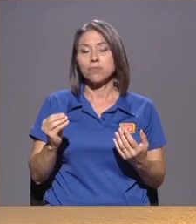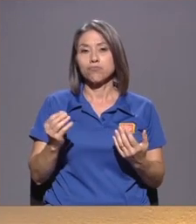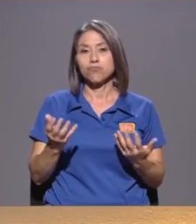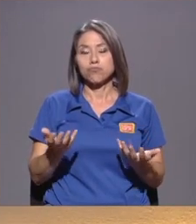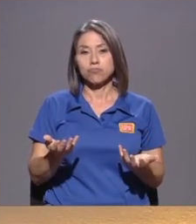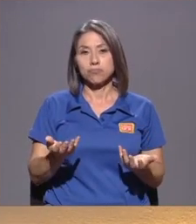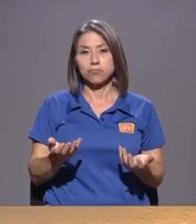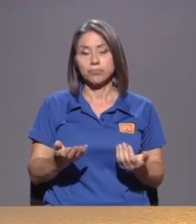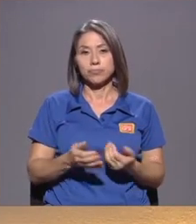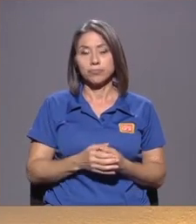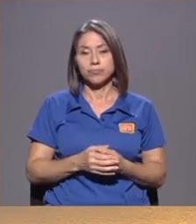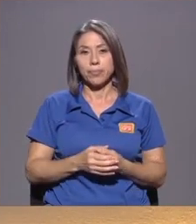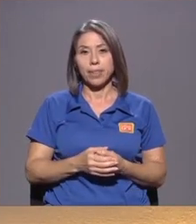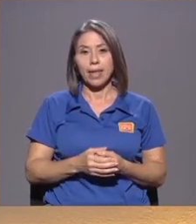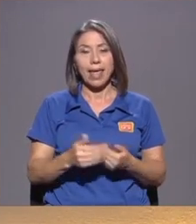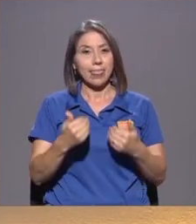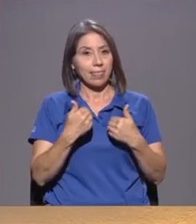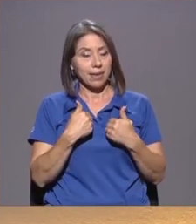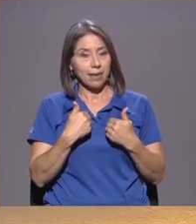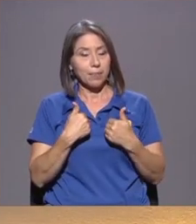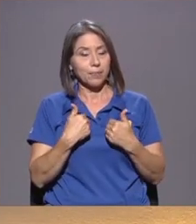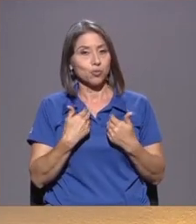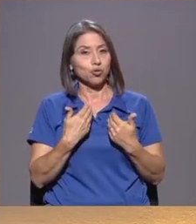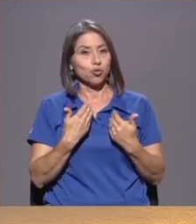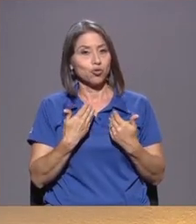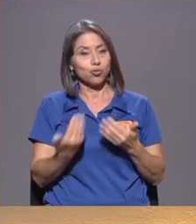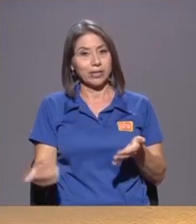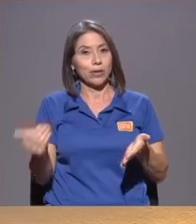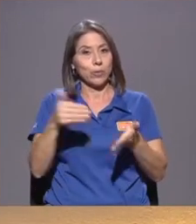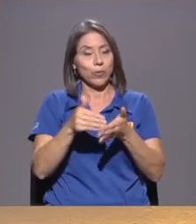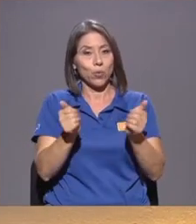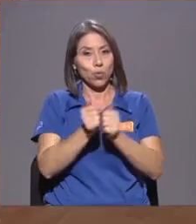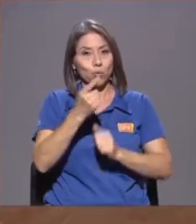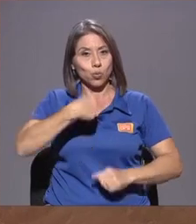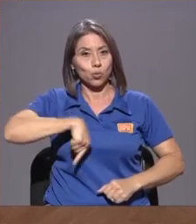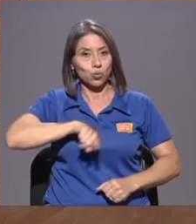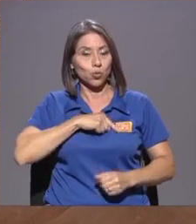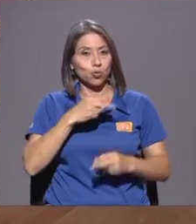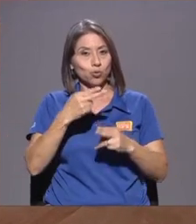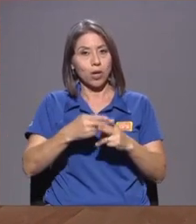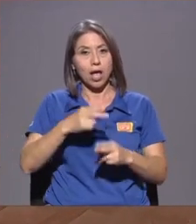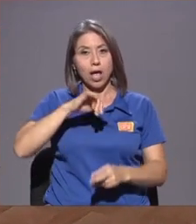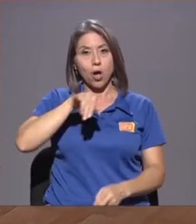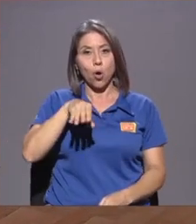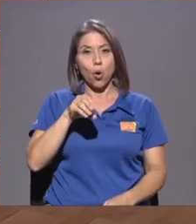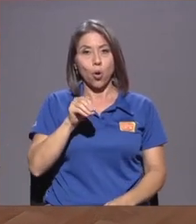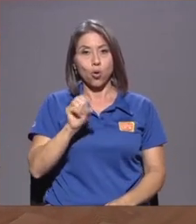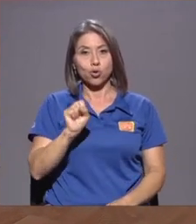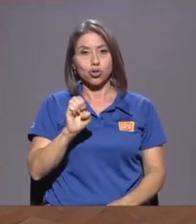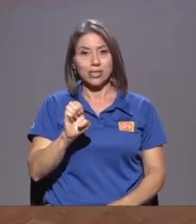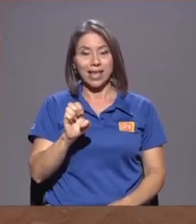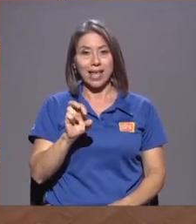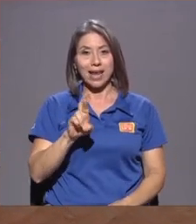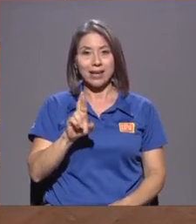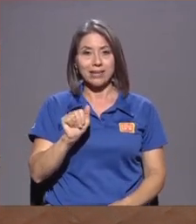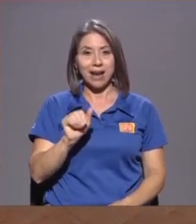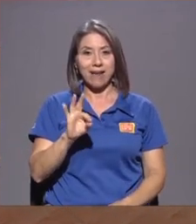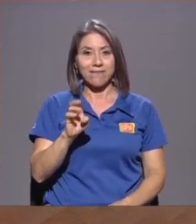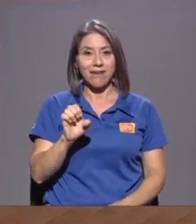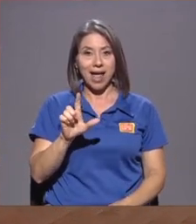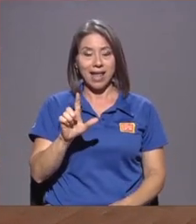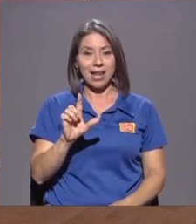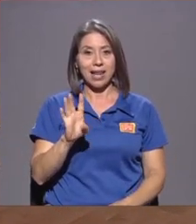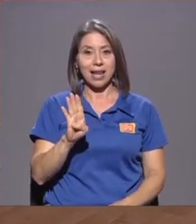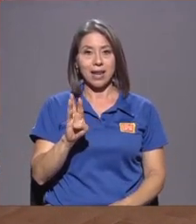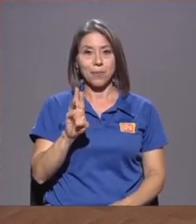Y tenemos de nuevo con nosotros a don José Rafael Brenes Quien ya había hablado un